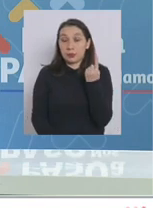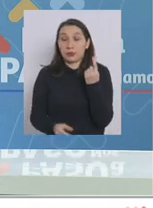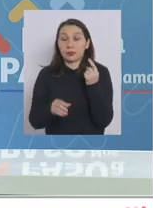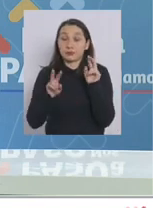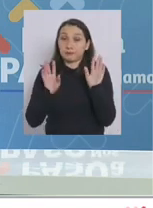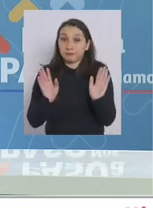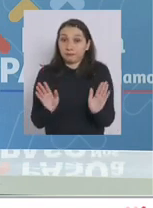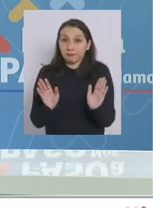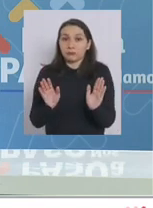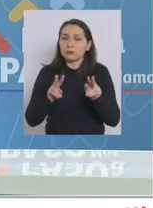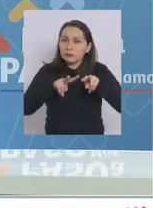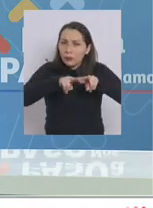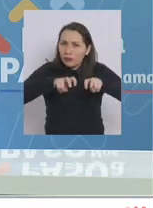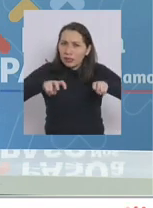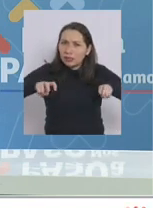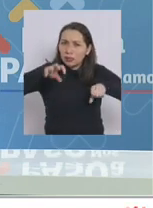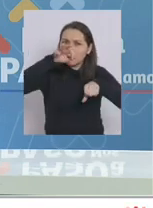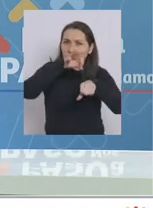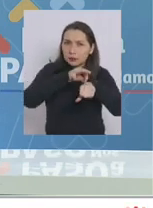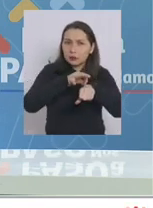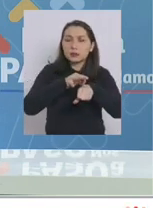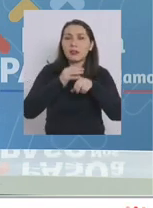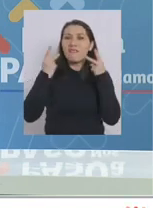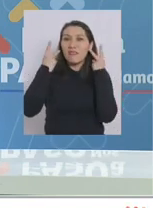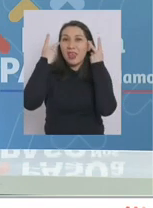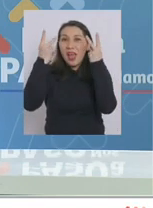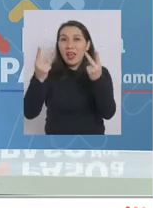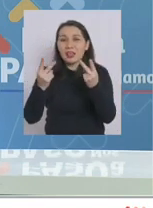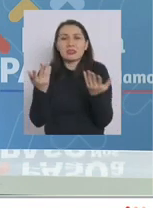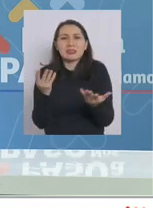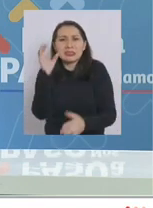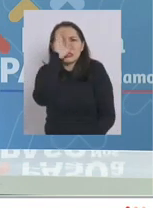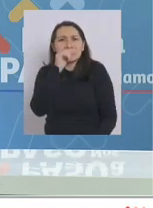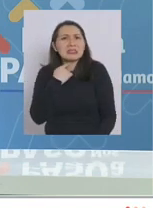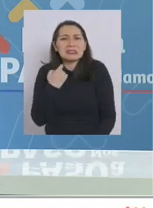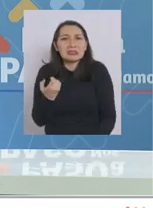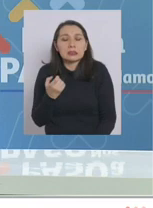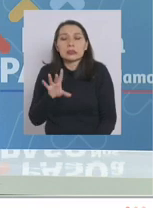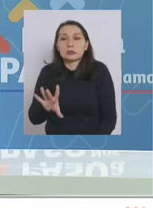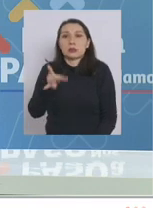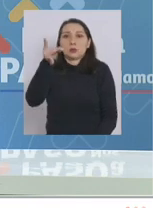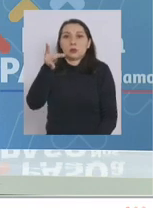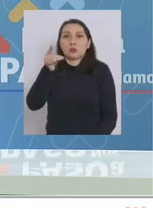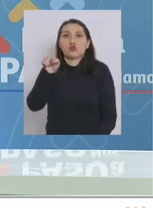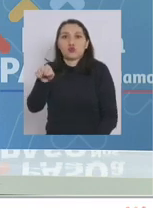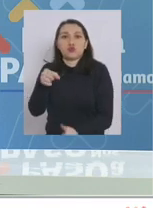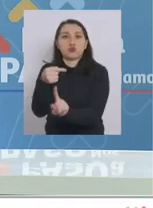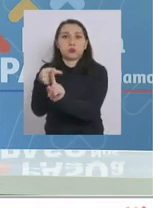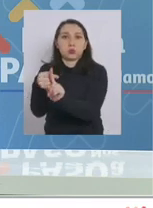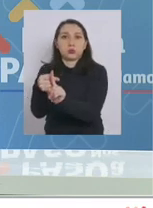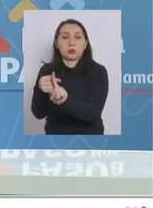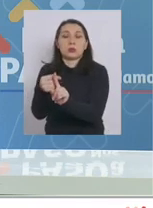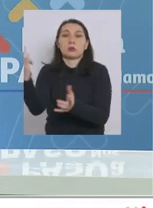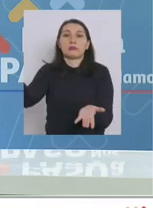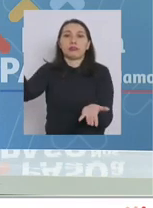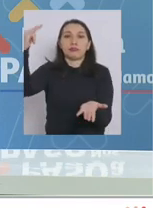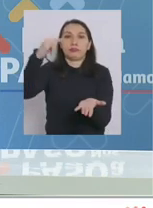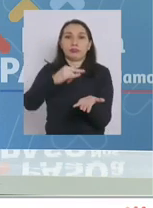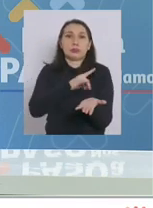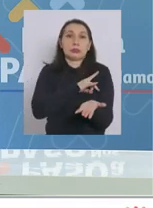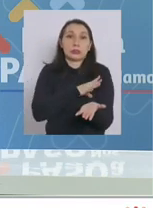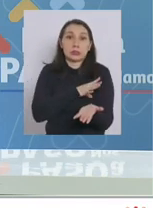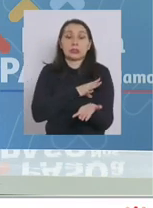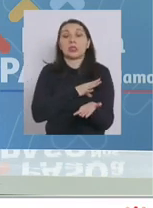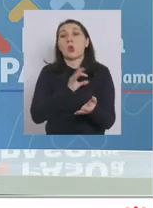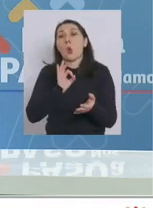investigación epidemiológica de viajeros lo que busca es encontrar aquellos casos positivos que llegan a nuestro país ya